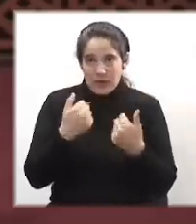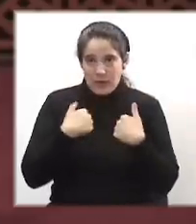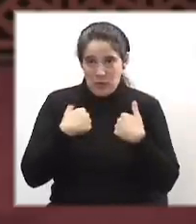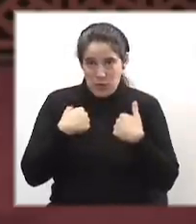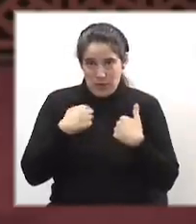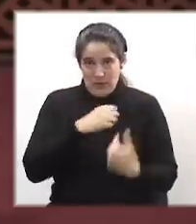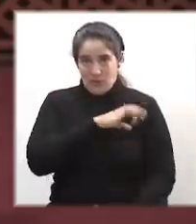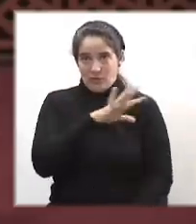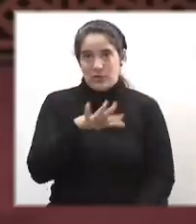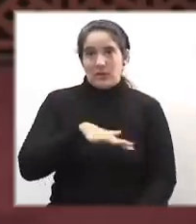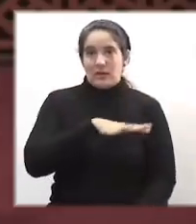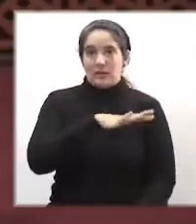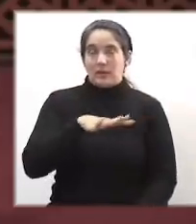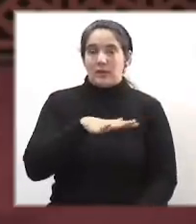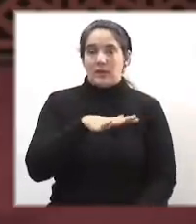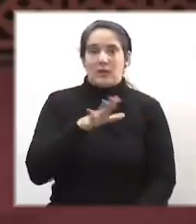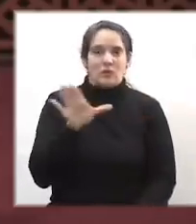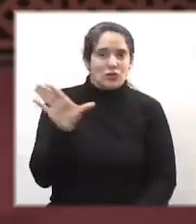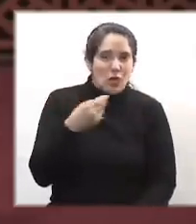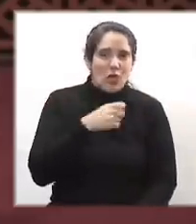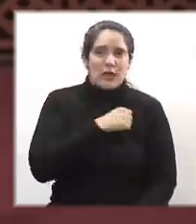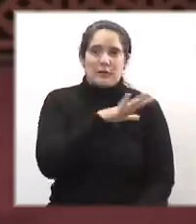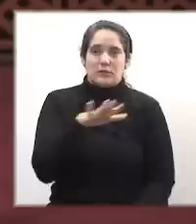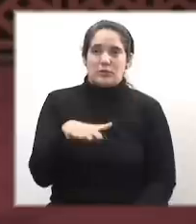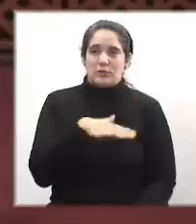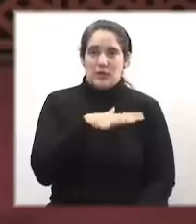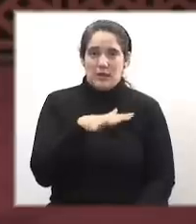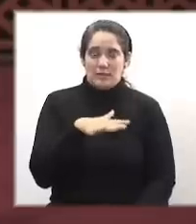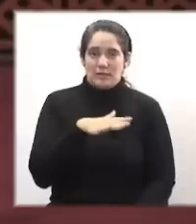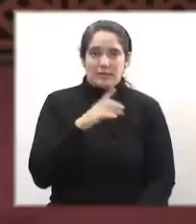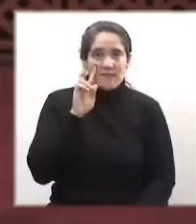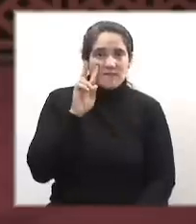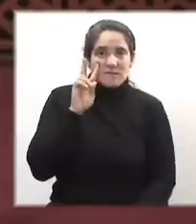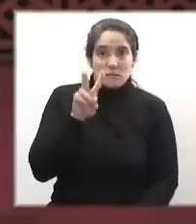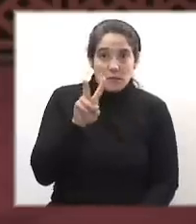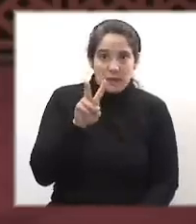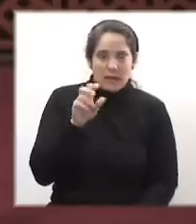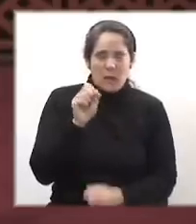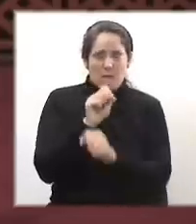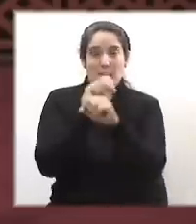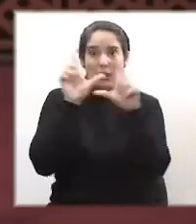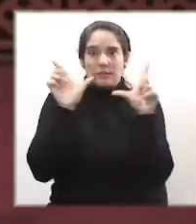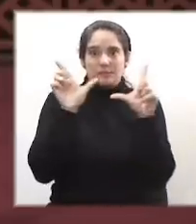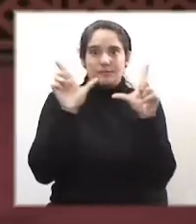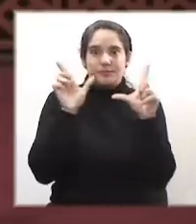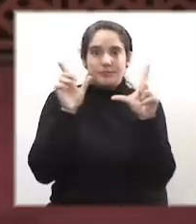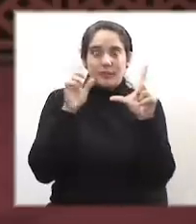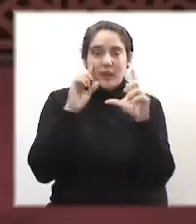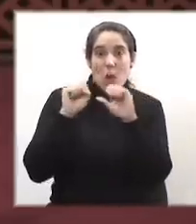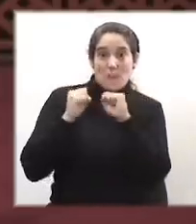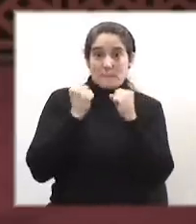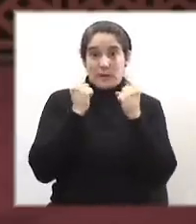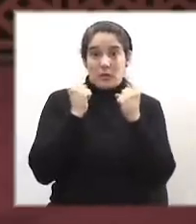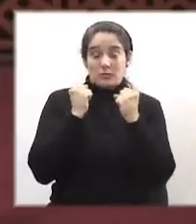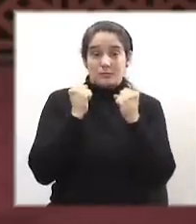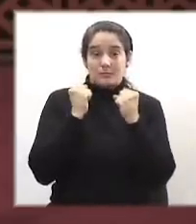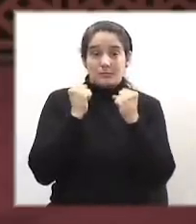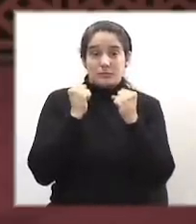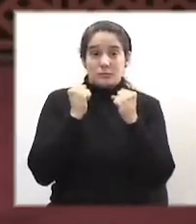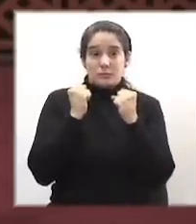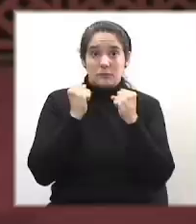sociedad, toda nuestra sociedad, asiste sorprendida y atemorizada